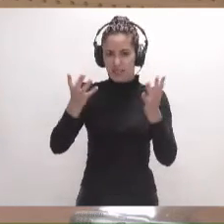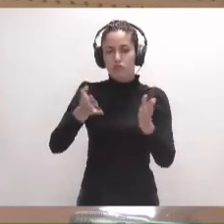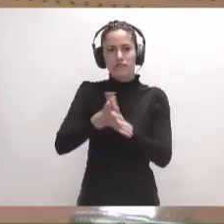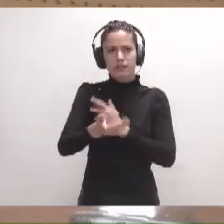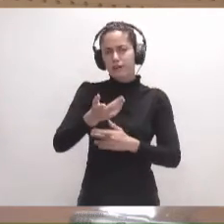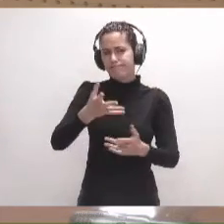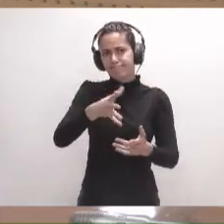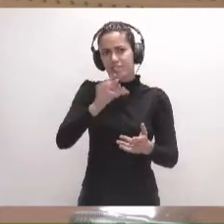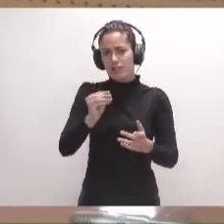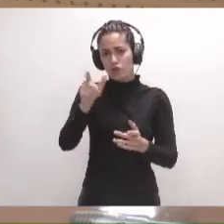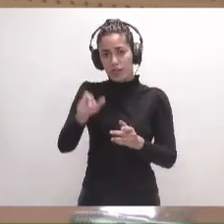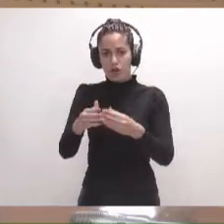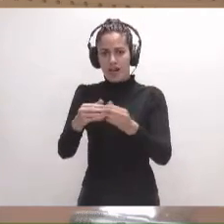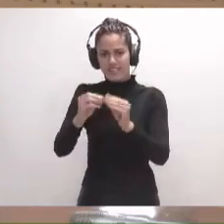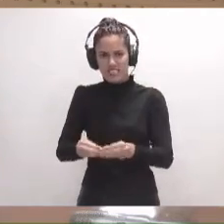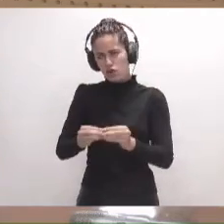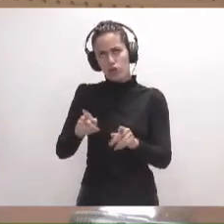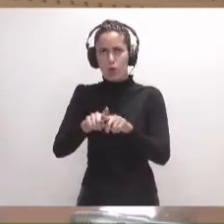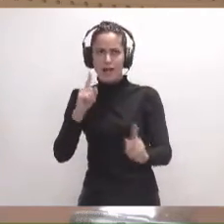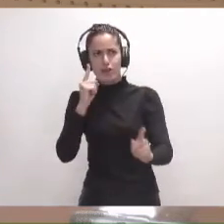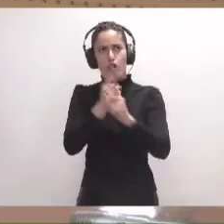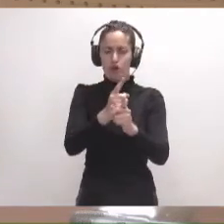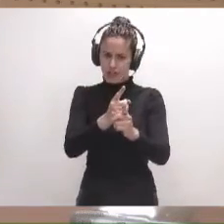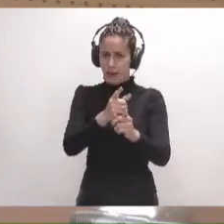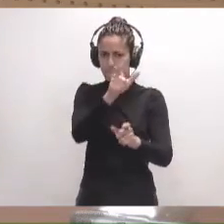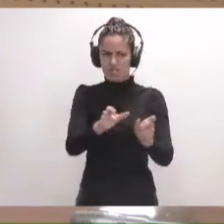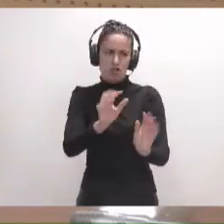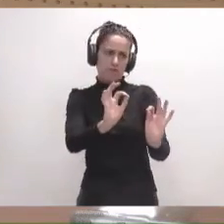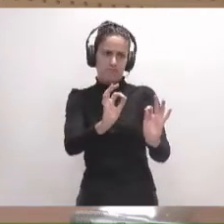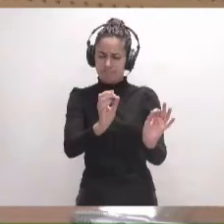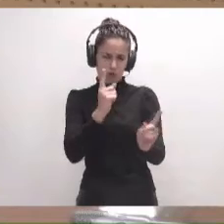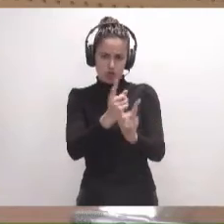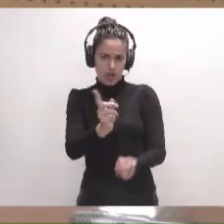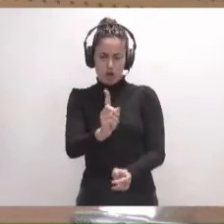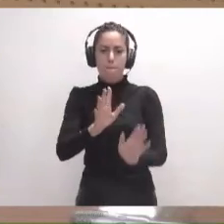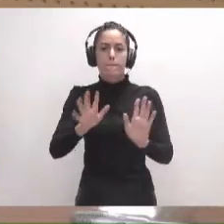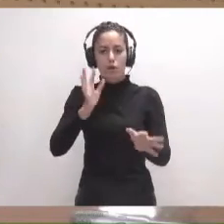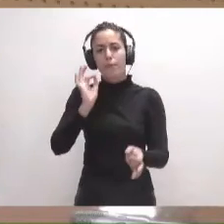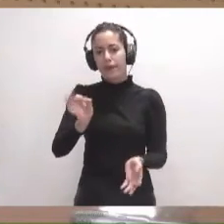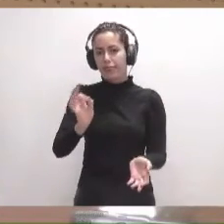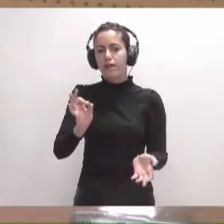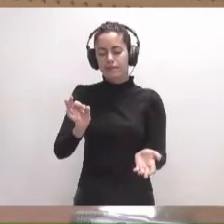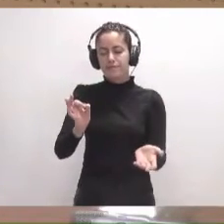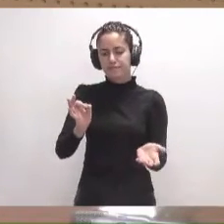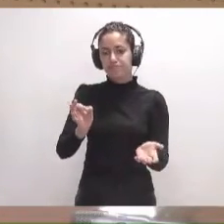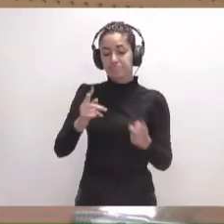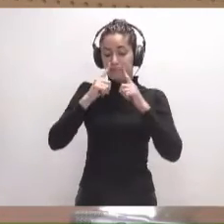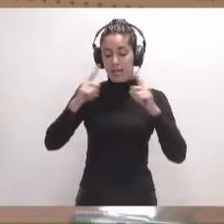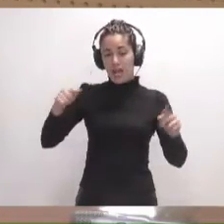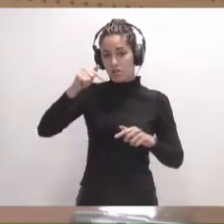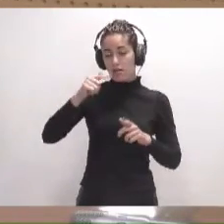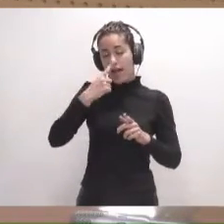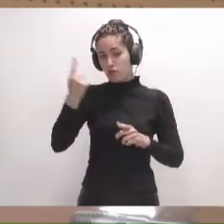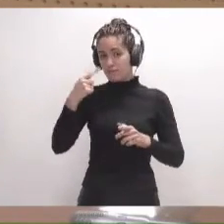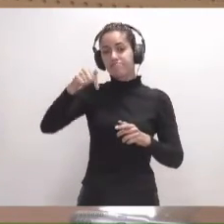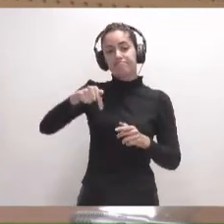que los artesanos no están en contra de ninguna persona en particular, pero sí es cierto de que este año lo han